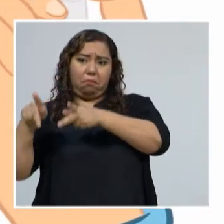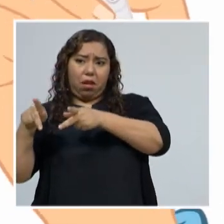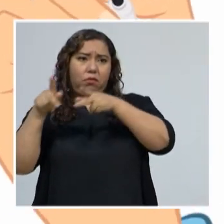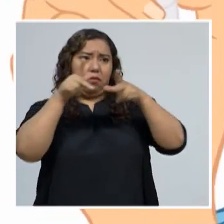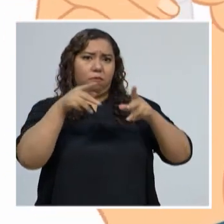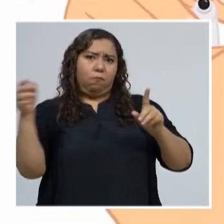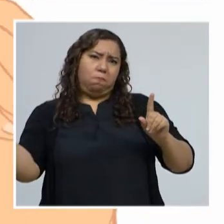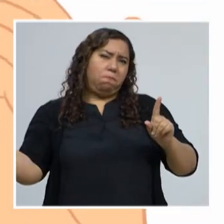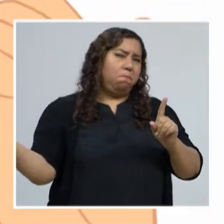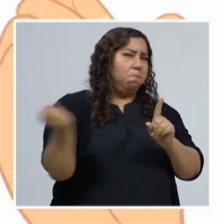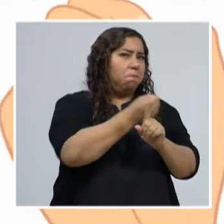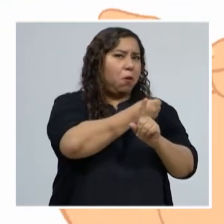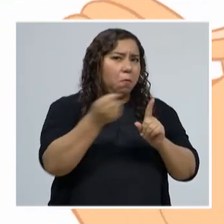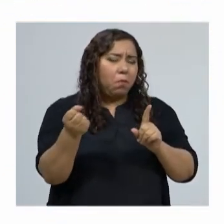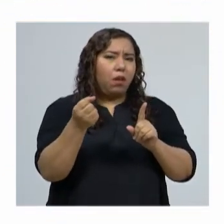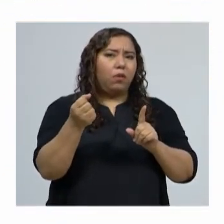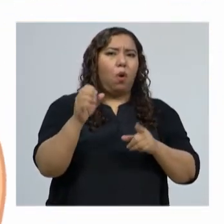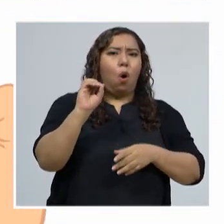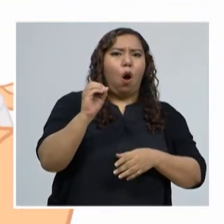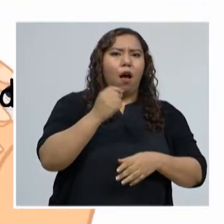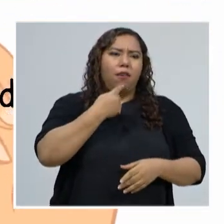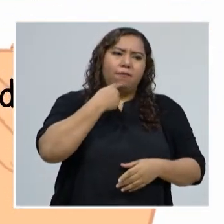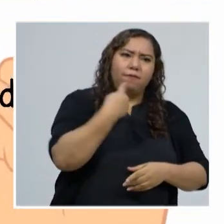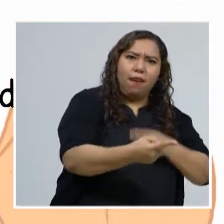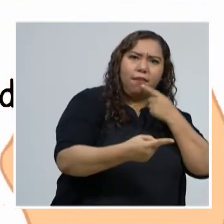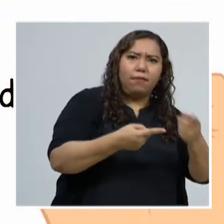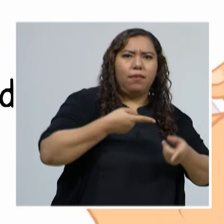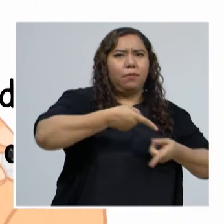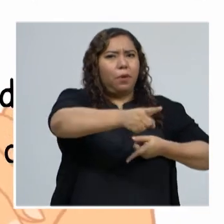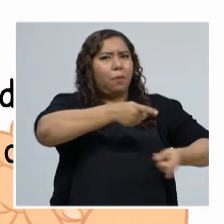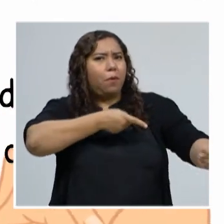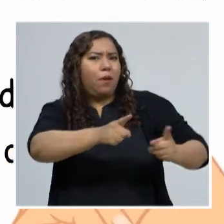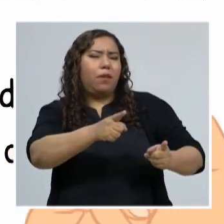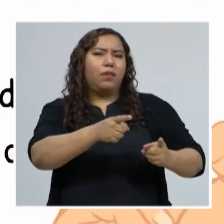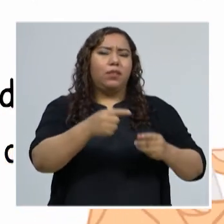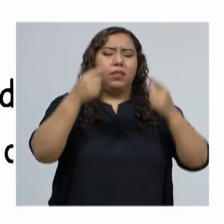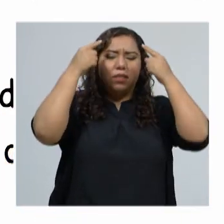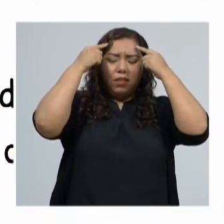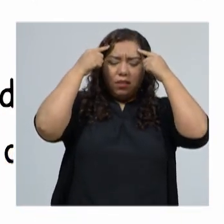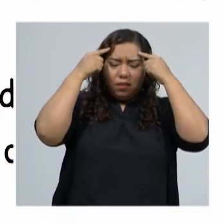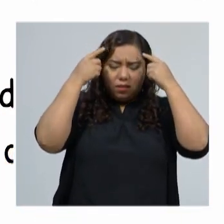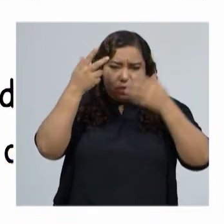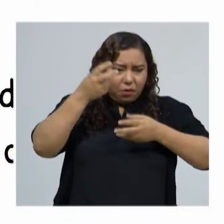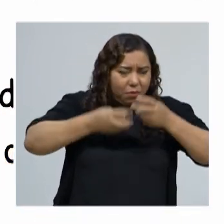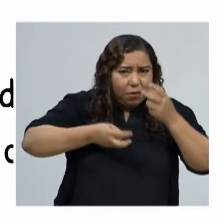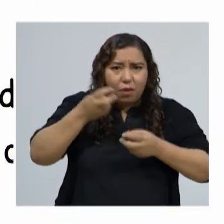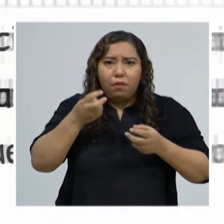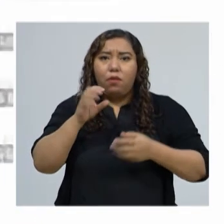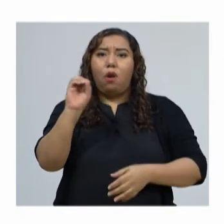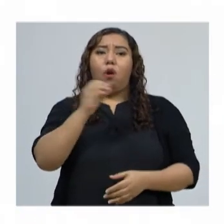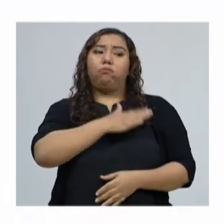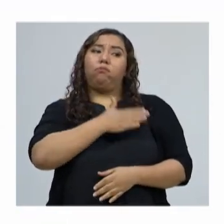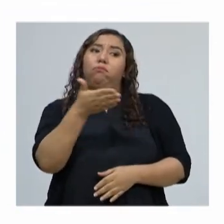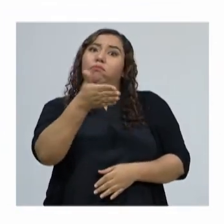lesiones, daño psicológico, amenazas, privaciones, trastorno del desarrollo o la muerte.